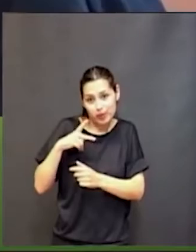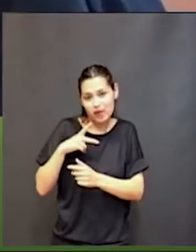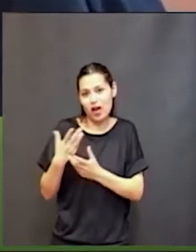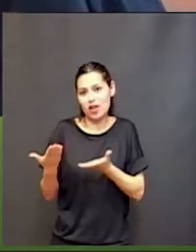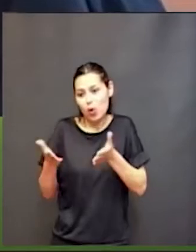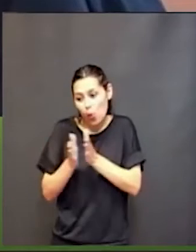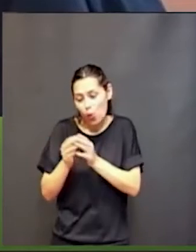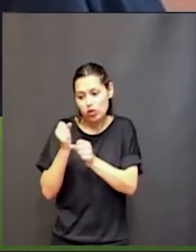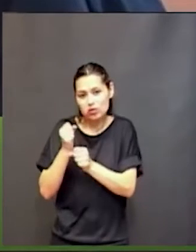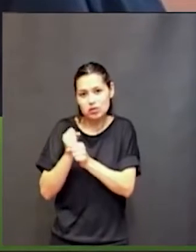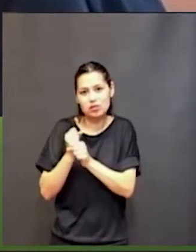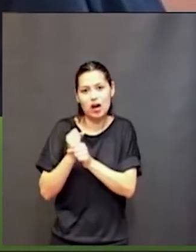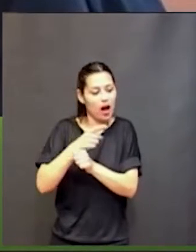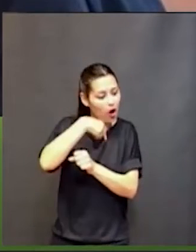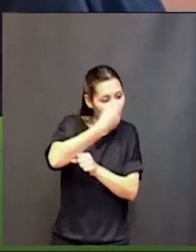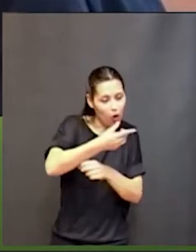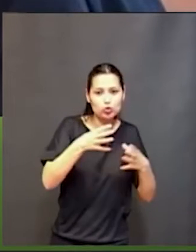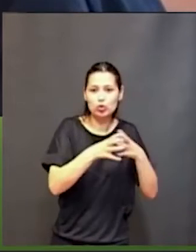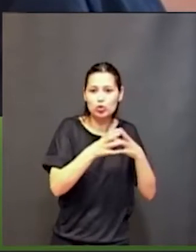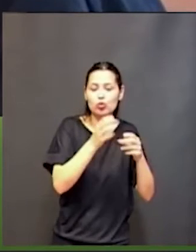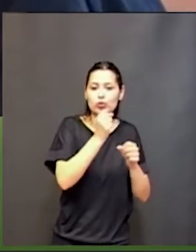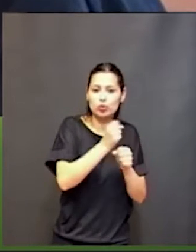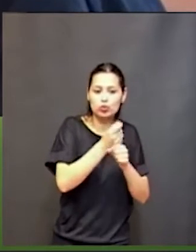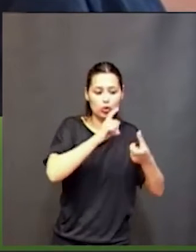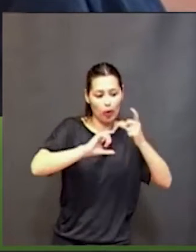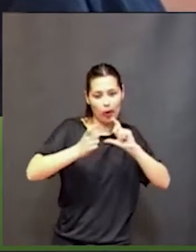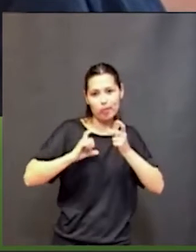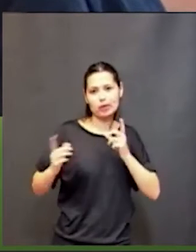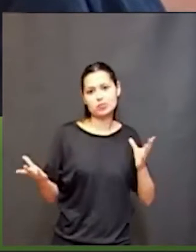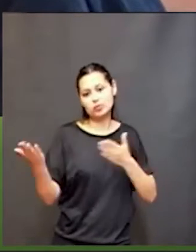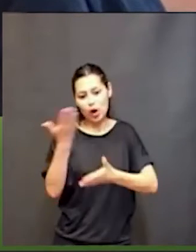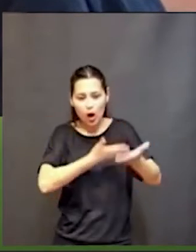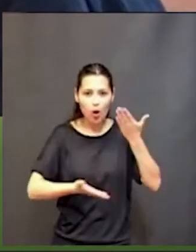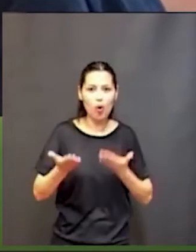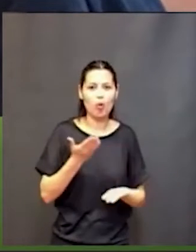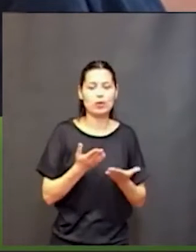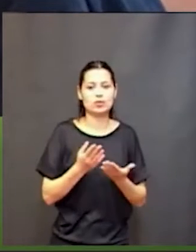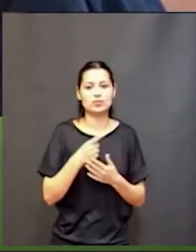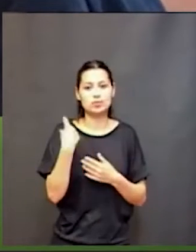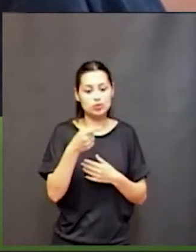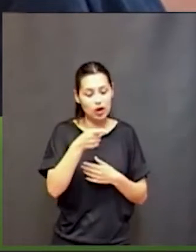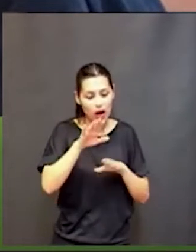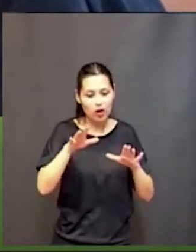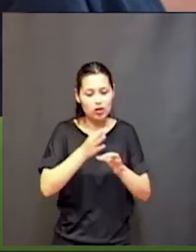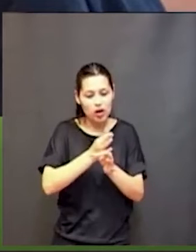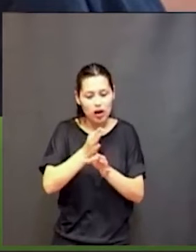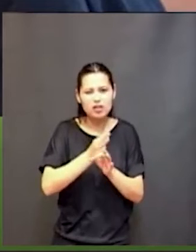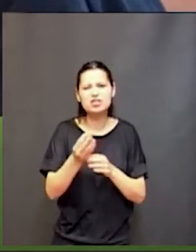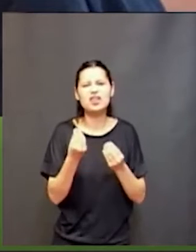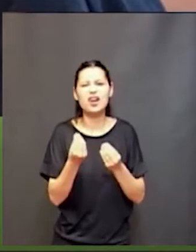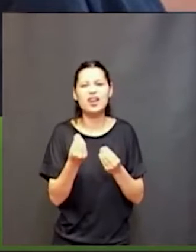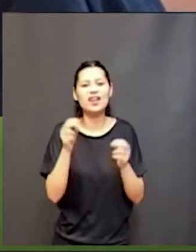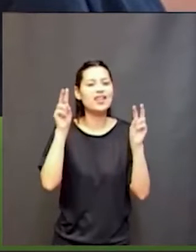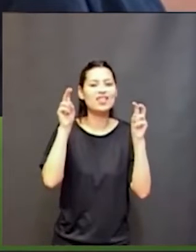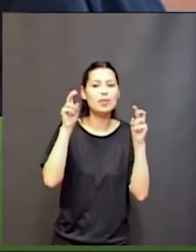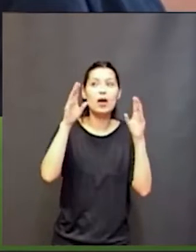con otras experiencias, enseñar, aprender, enseñar, aprender, atender, cuando nosotros decimos no nos prestan atención,